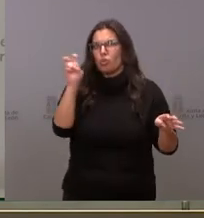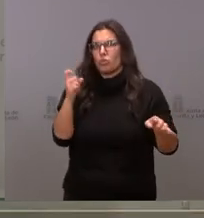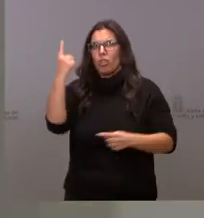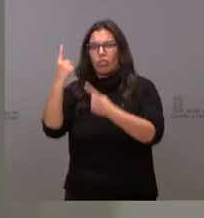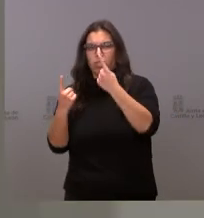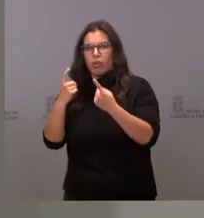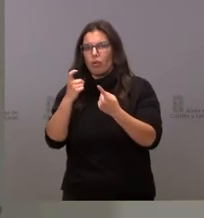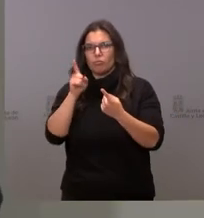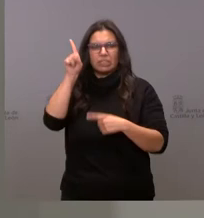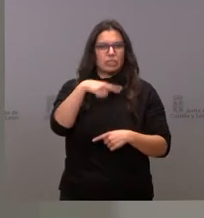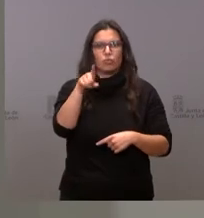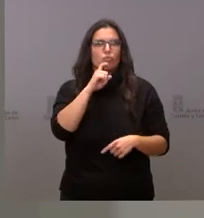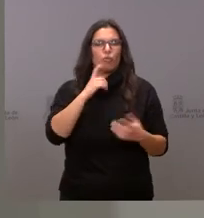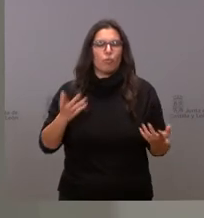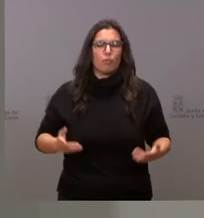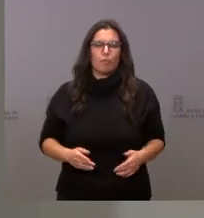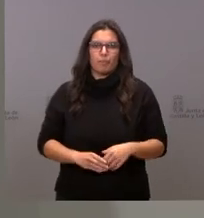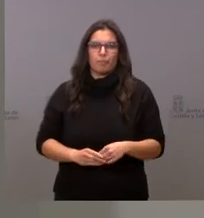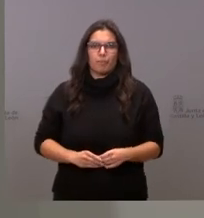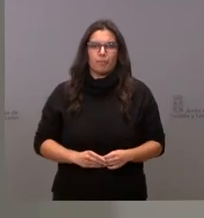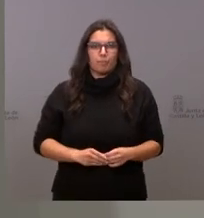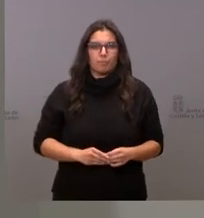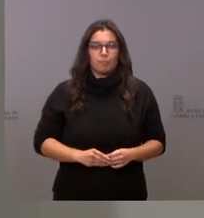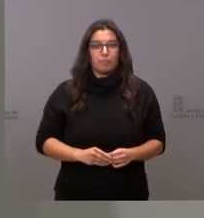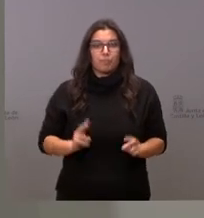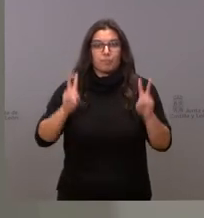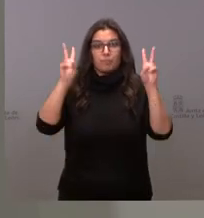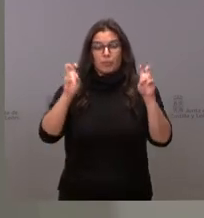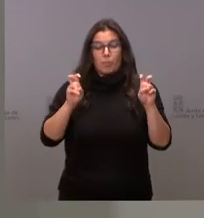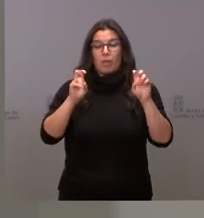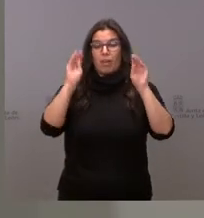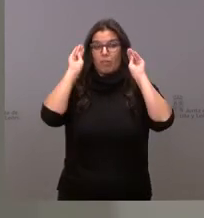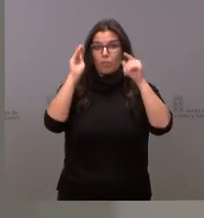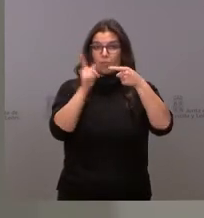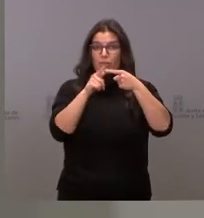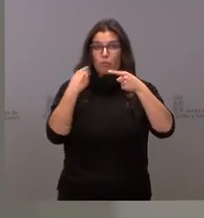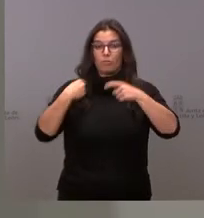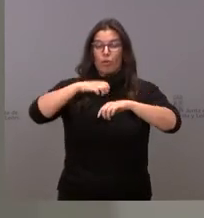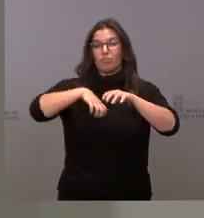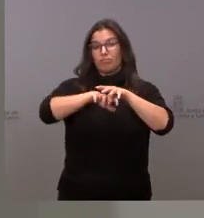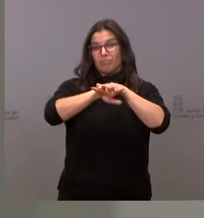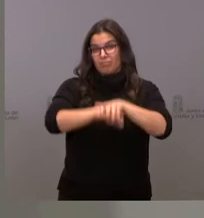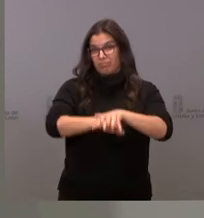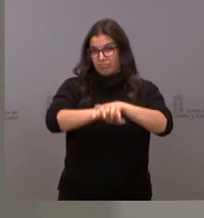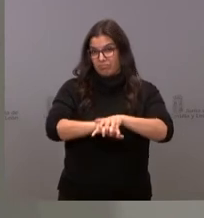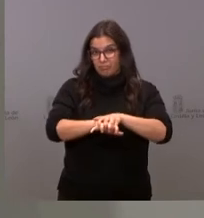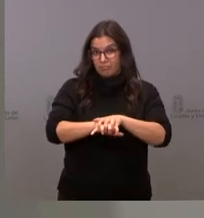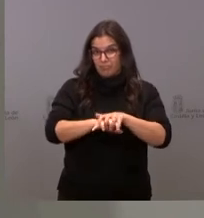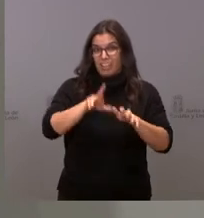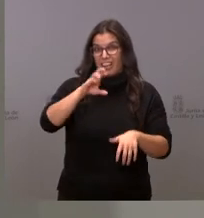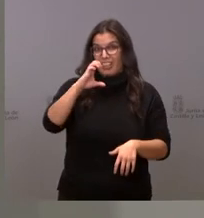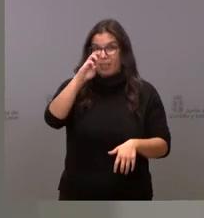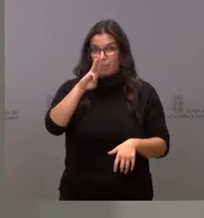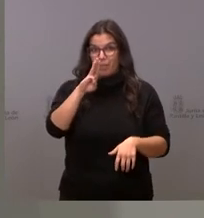bien a este respecto sobre la formación en resucitación cardiopulmonar supongo que se refiere a eso con lo de la